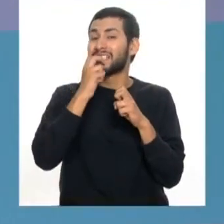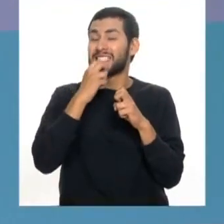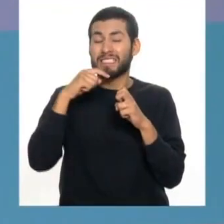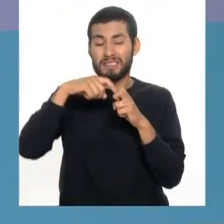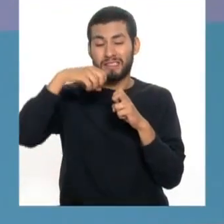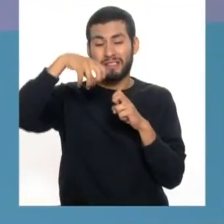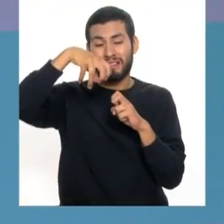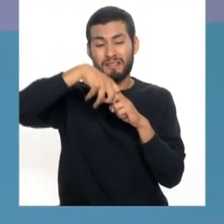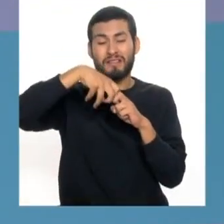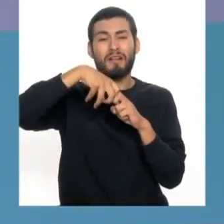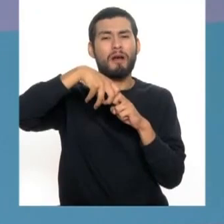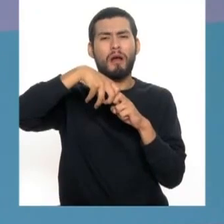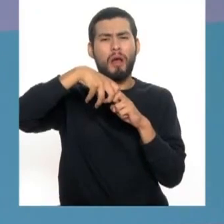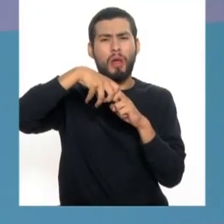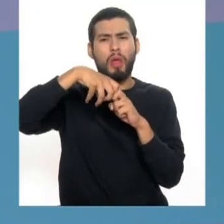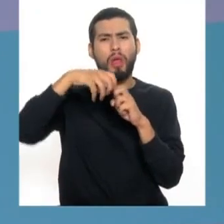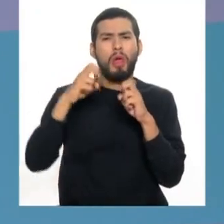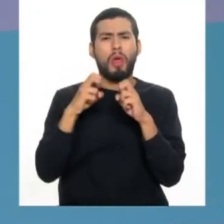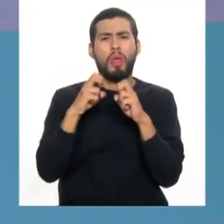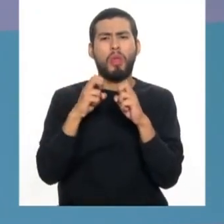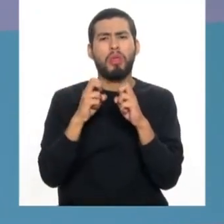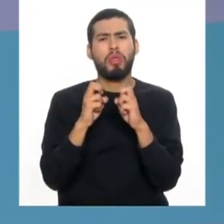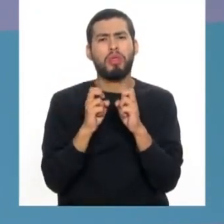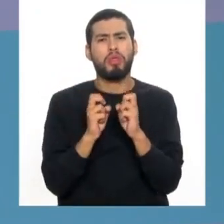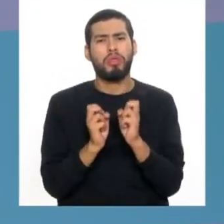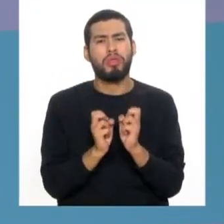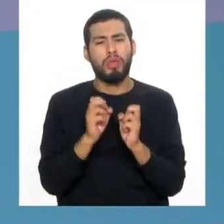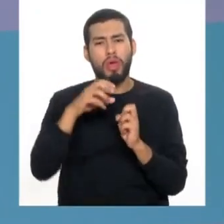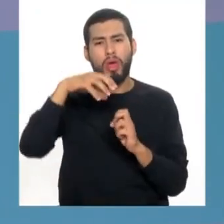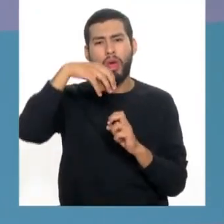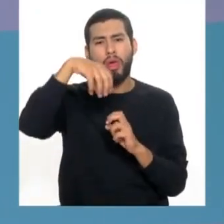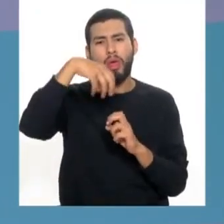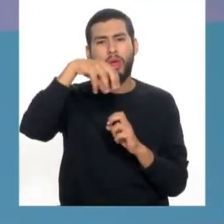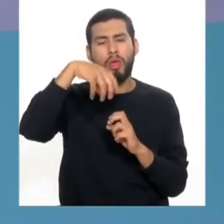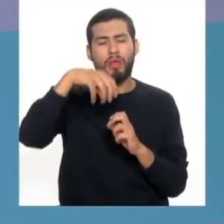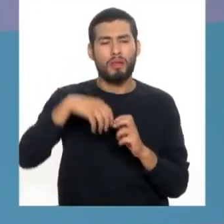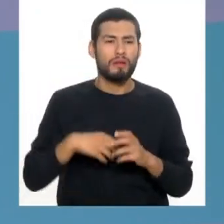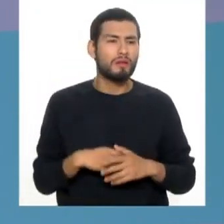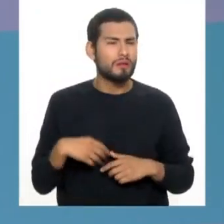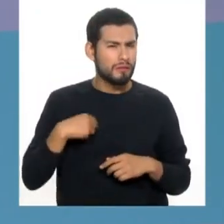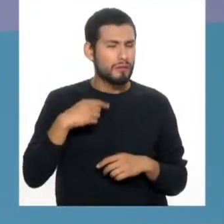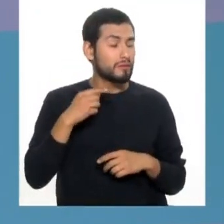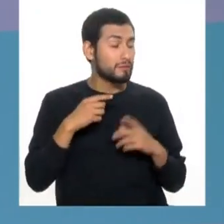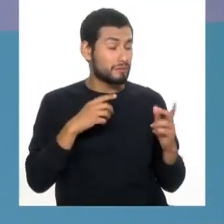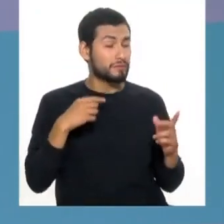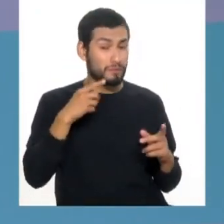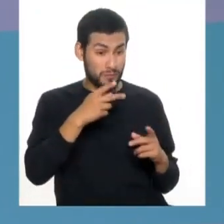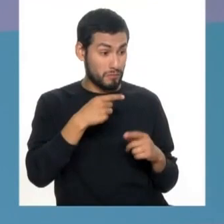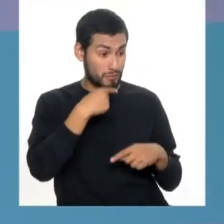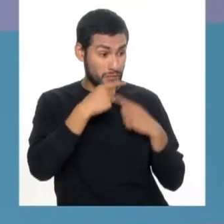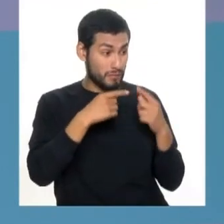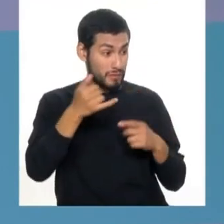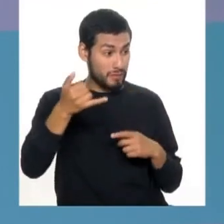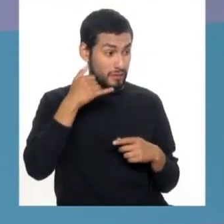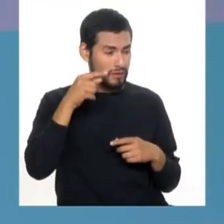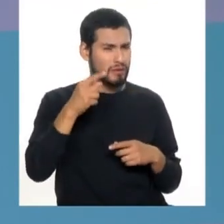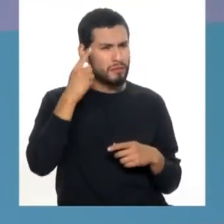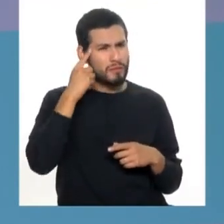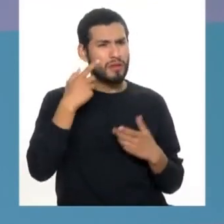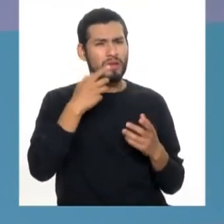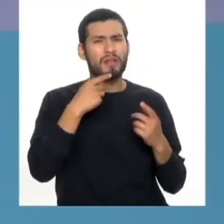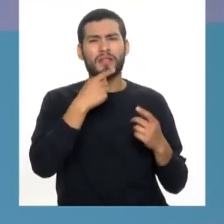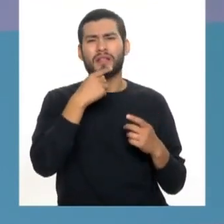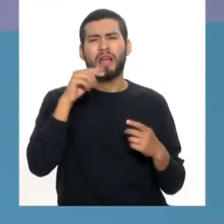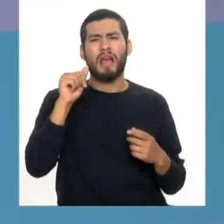paciente, su hijito ya no tiene... Piensa que es un afta, pero por lo que nos ha contado, pienso que es una infección, una infección, un acceso